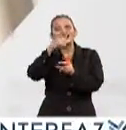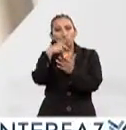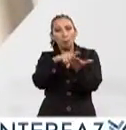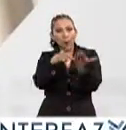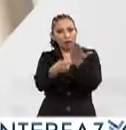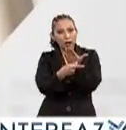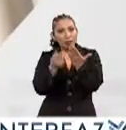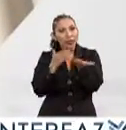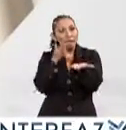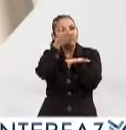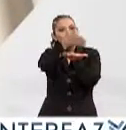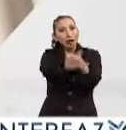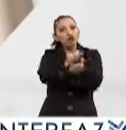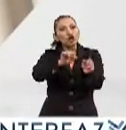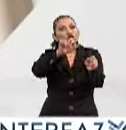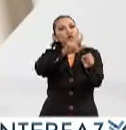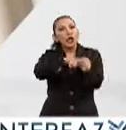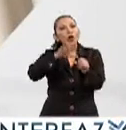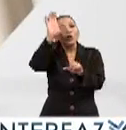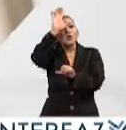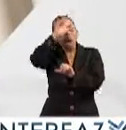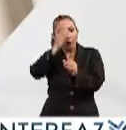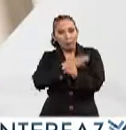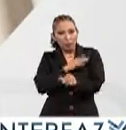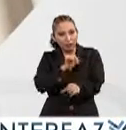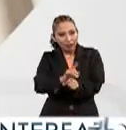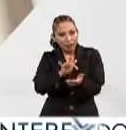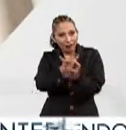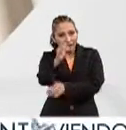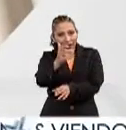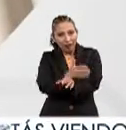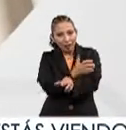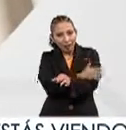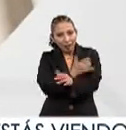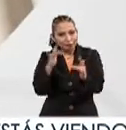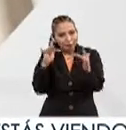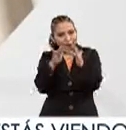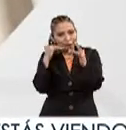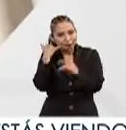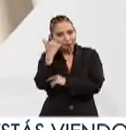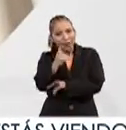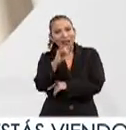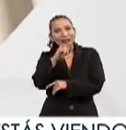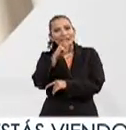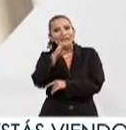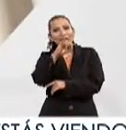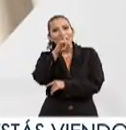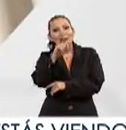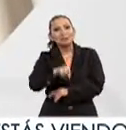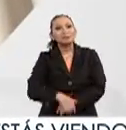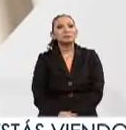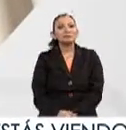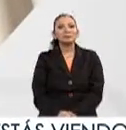Proyectos de Intervención Sociocultural Doctor muy buenos días gracias por tomarnos este enlace para Interfaz